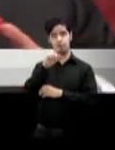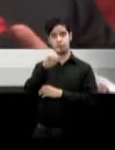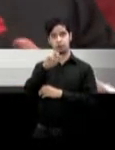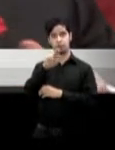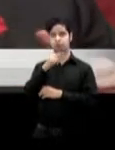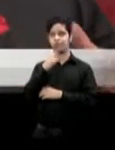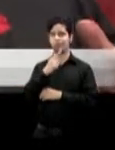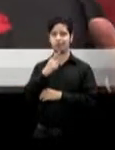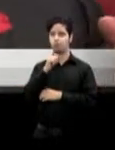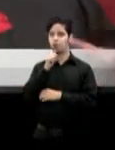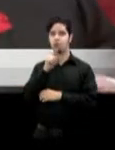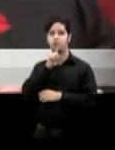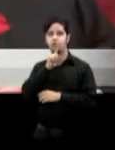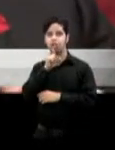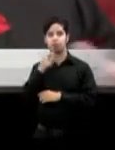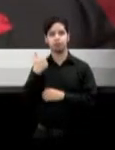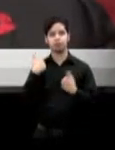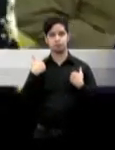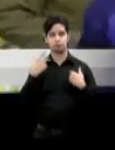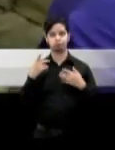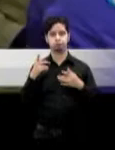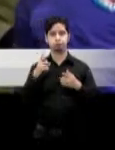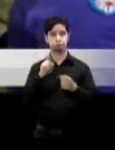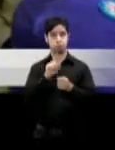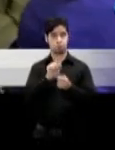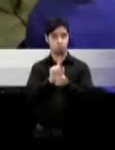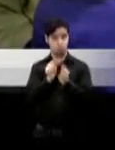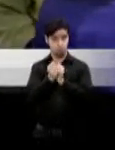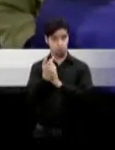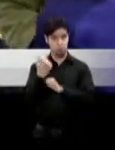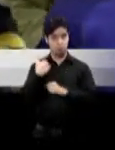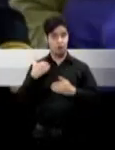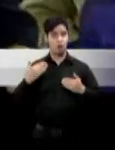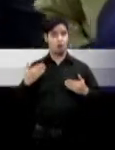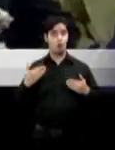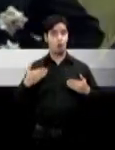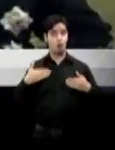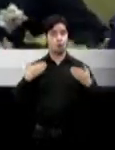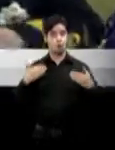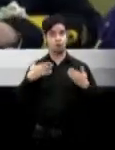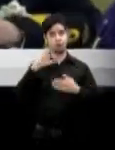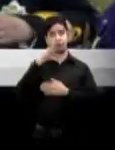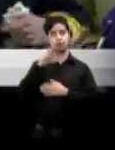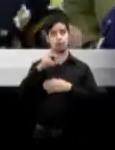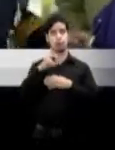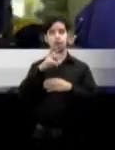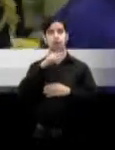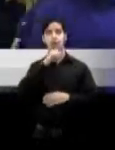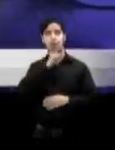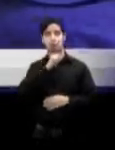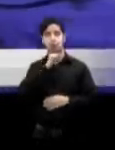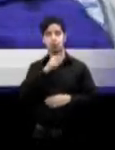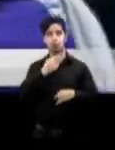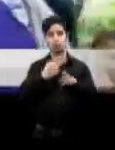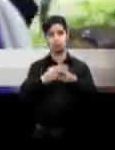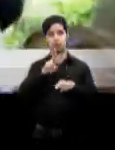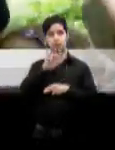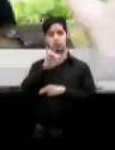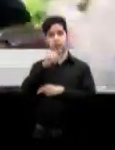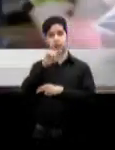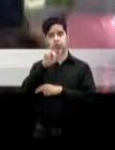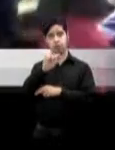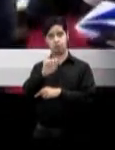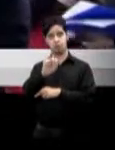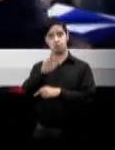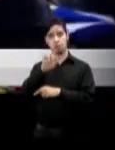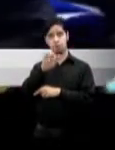sostenido relaciones con una joven de 17 años identificada como Virginia Robert, quien en su demanda, radicada en